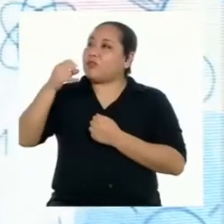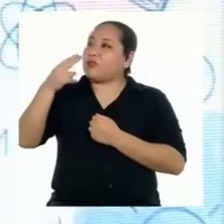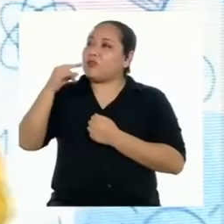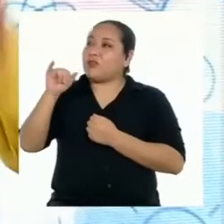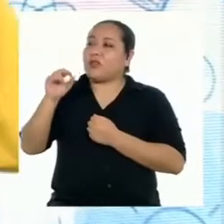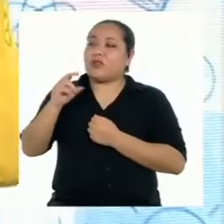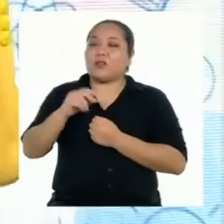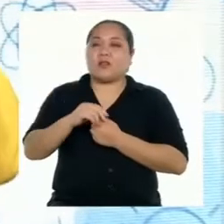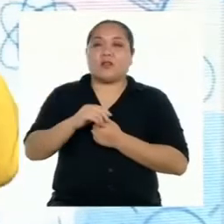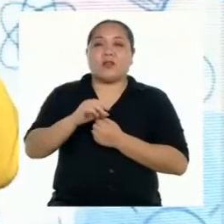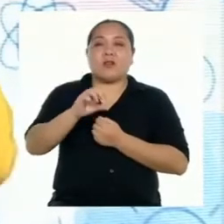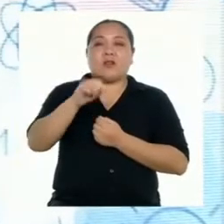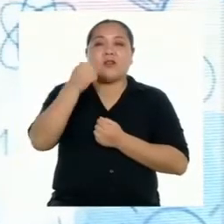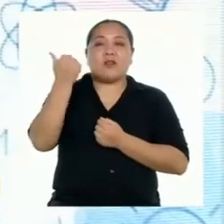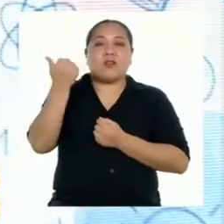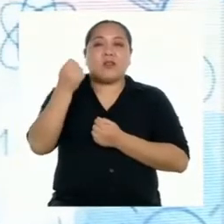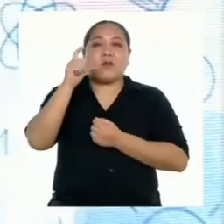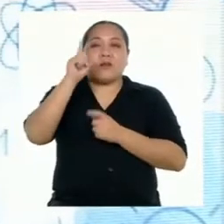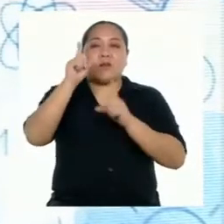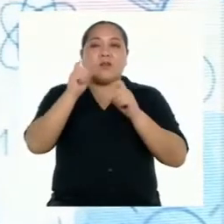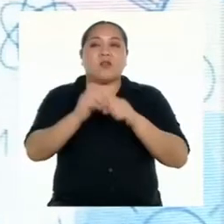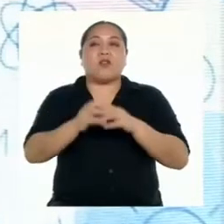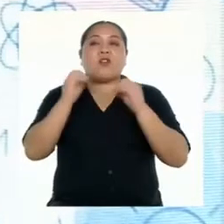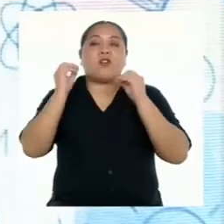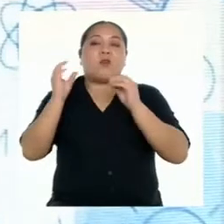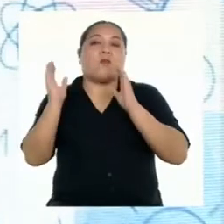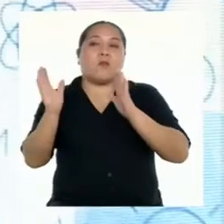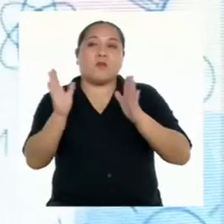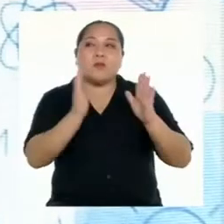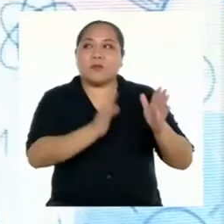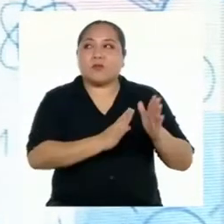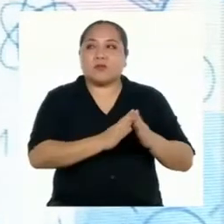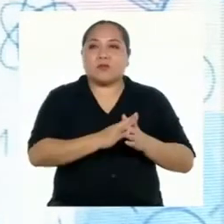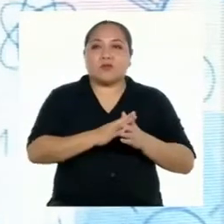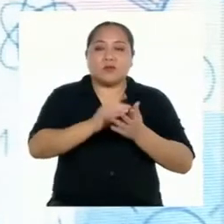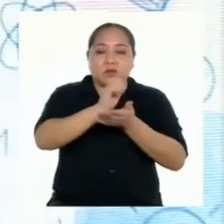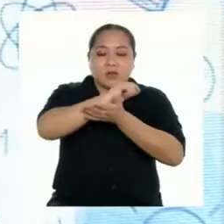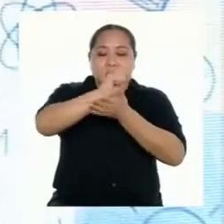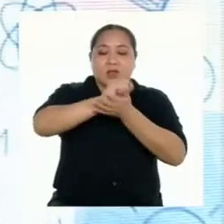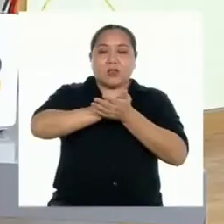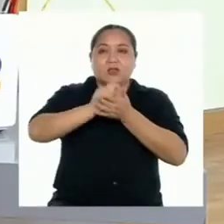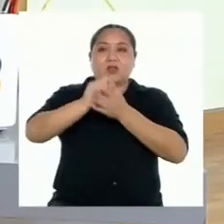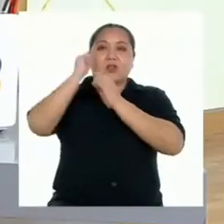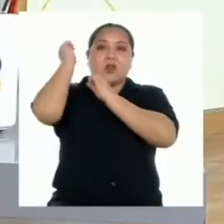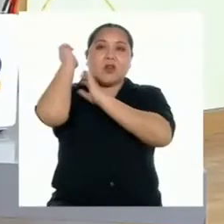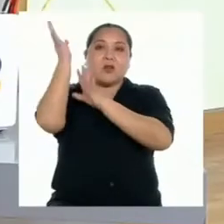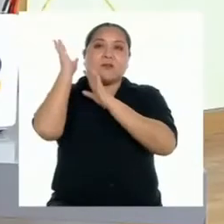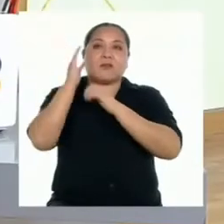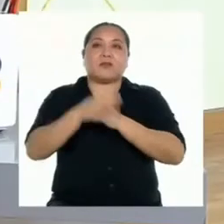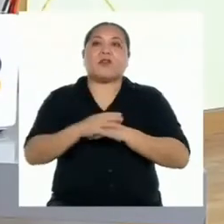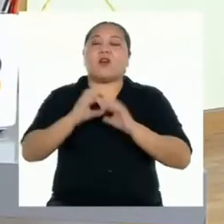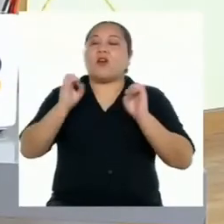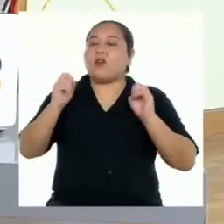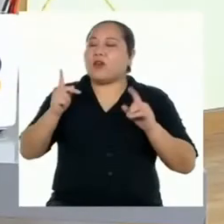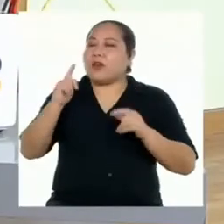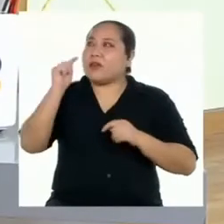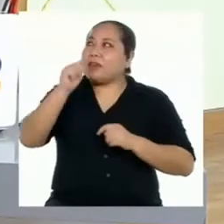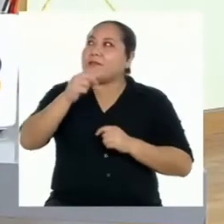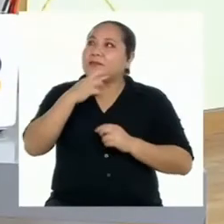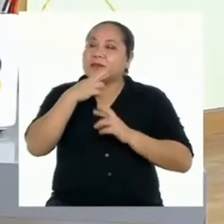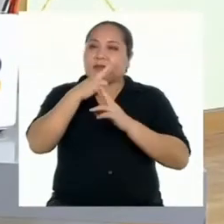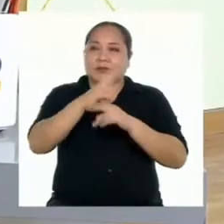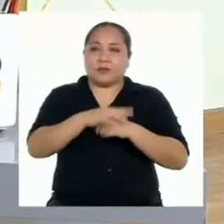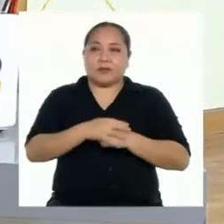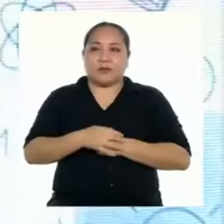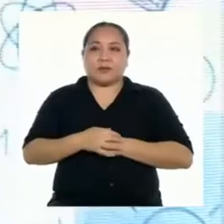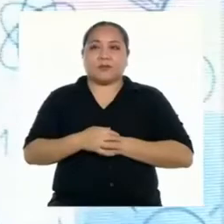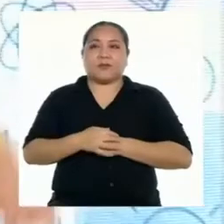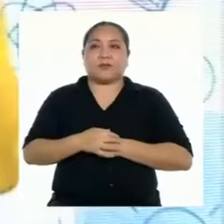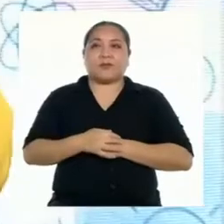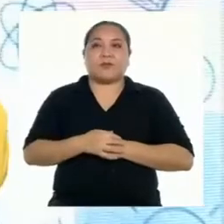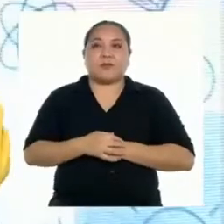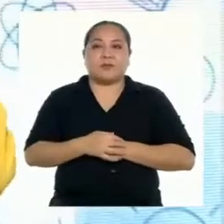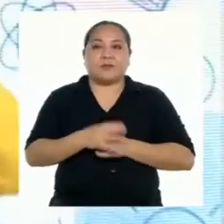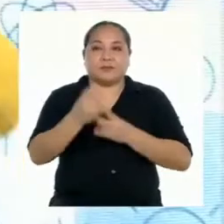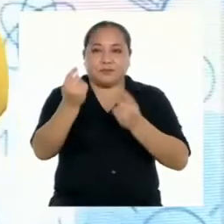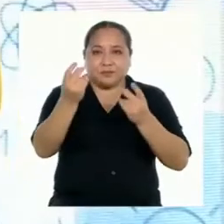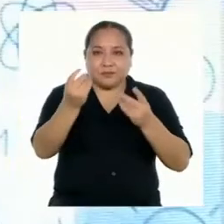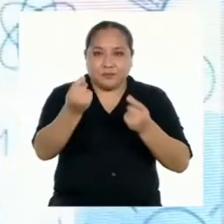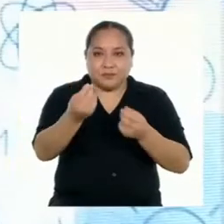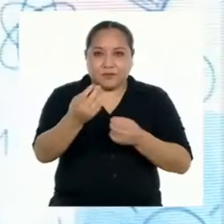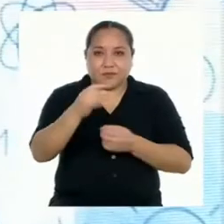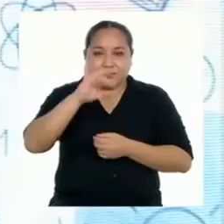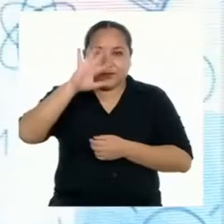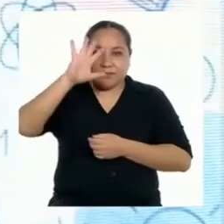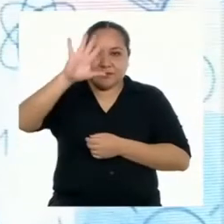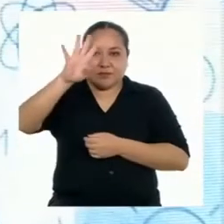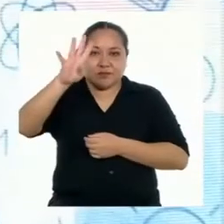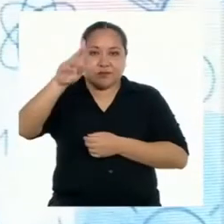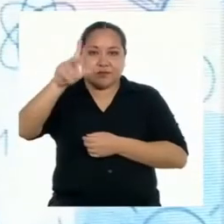pregunta es... ¿Cómo organizamos un texto expositivo? Bien, aquí va mi respuesta. ¡Rápido, Jonathan!